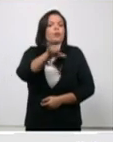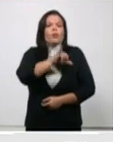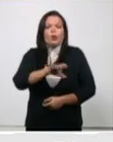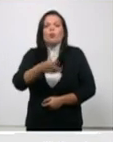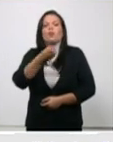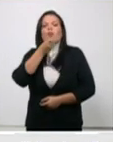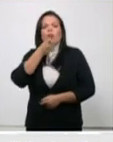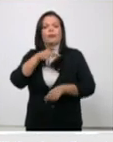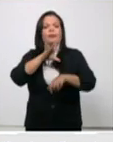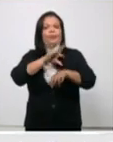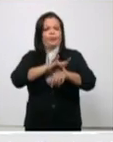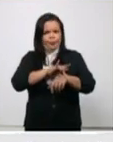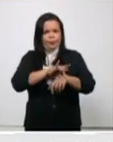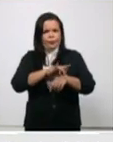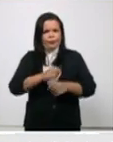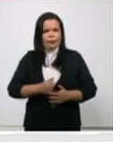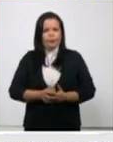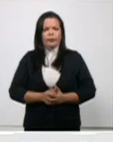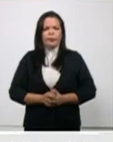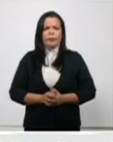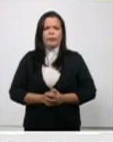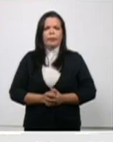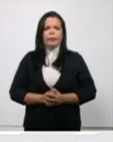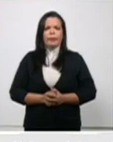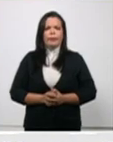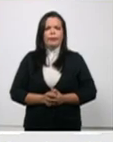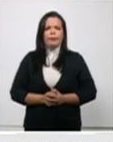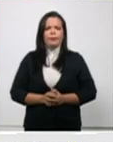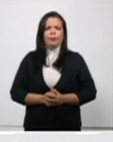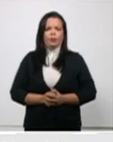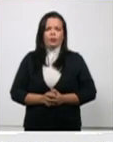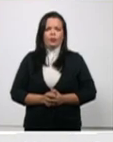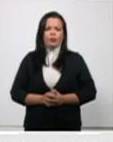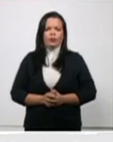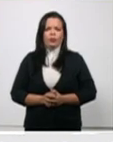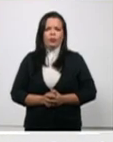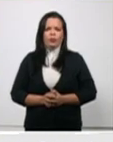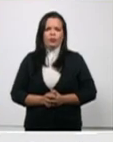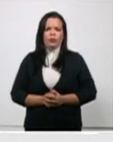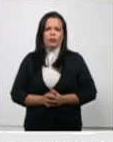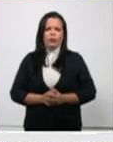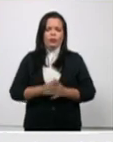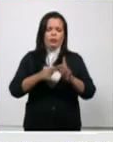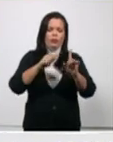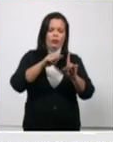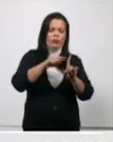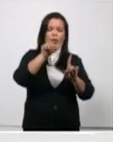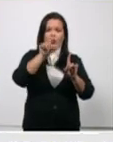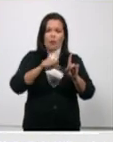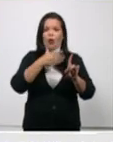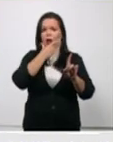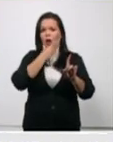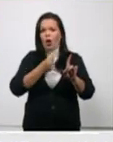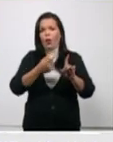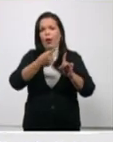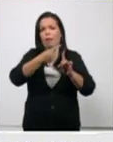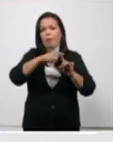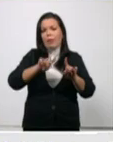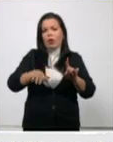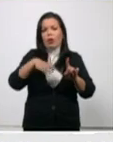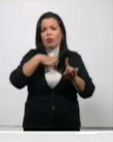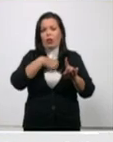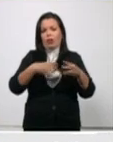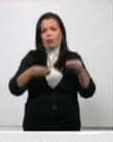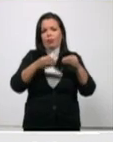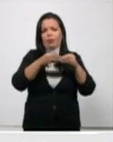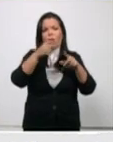personas jóvenes y si esas personas jóvenes además tienen alguna comorbilidad pues el riesgo todavía es mucho